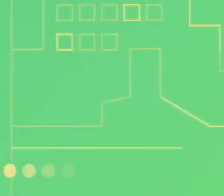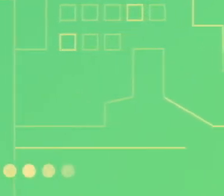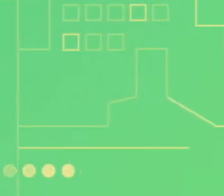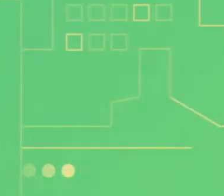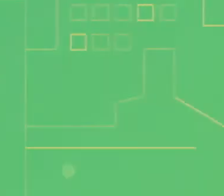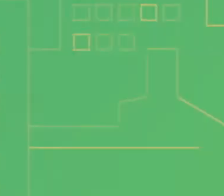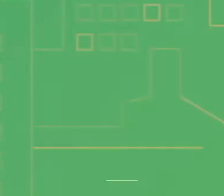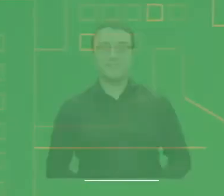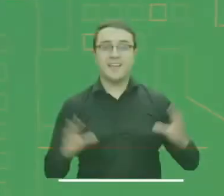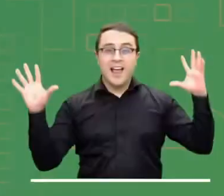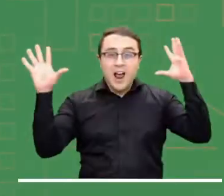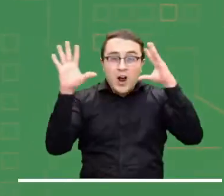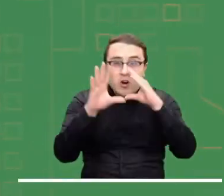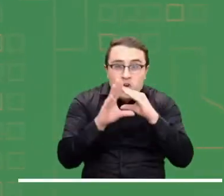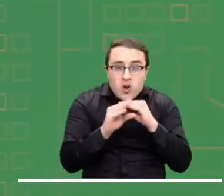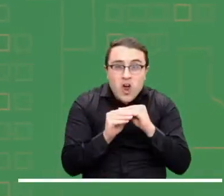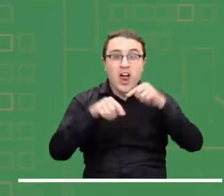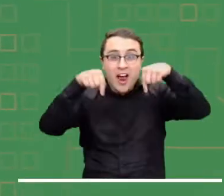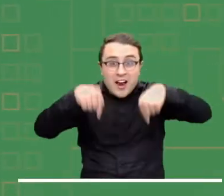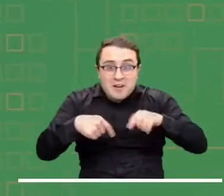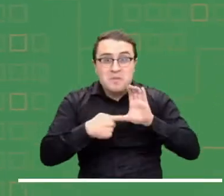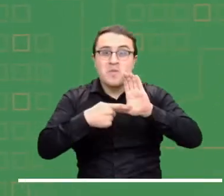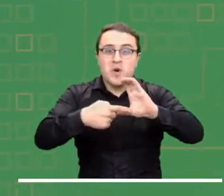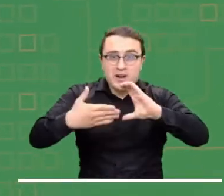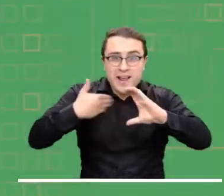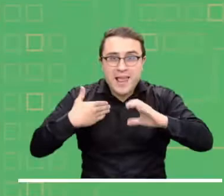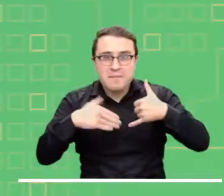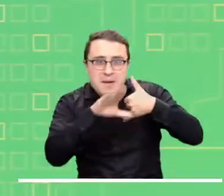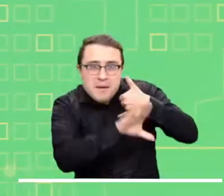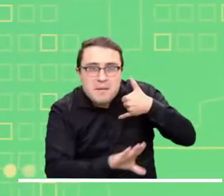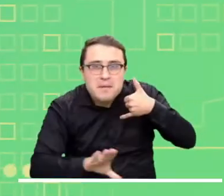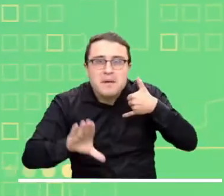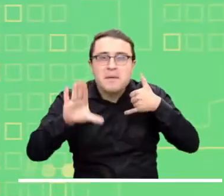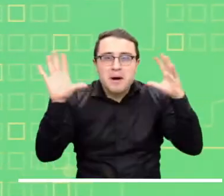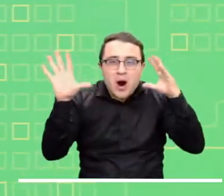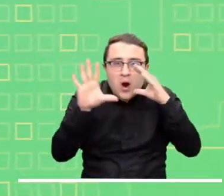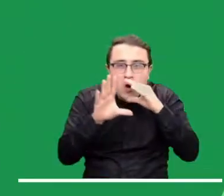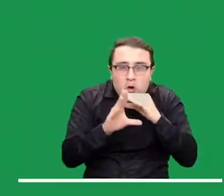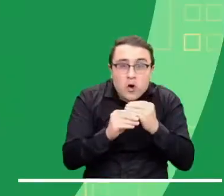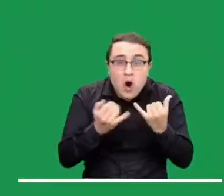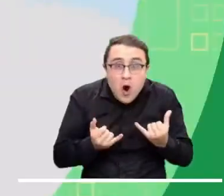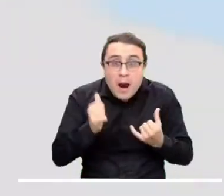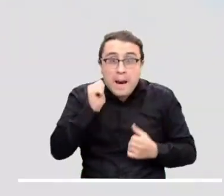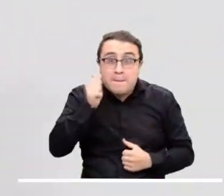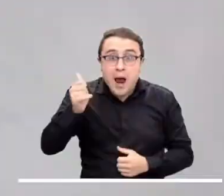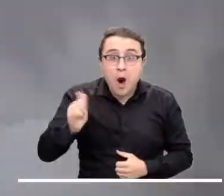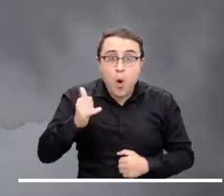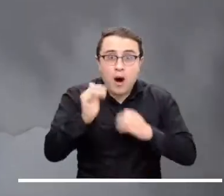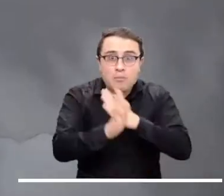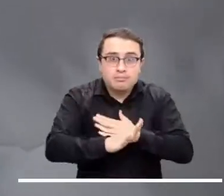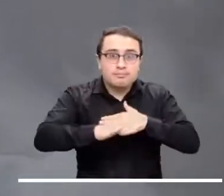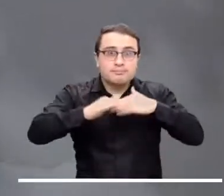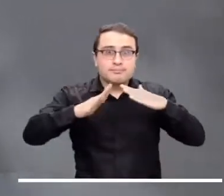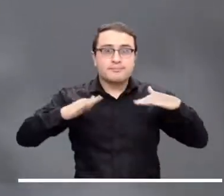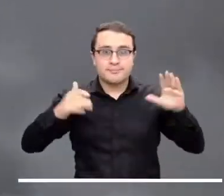La noche llega y nosotros seguimos aquí con nuestro reporte meteorológico de la noche de hoy y la madrugada del jueves.